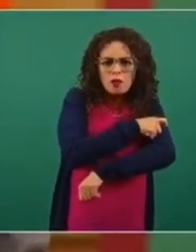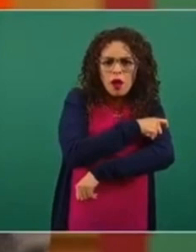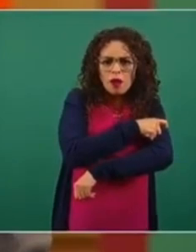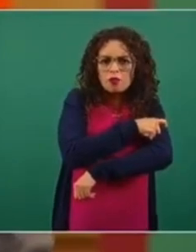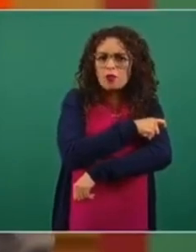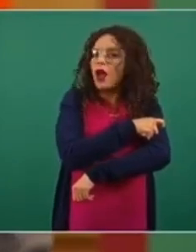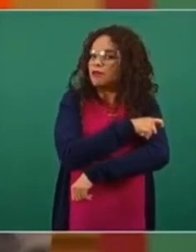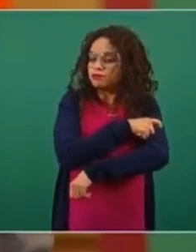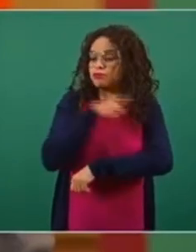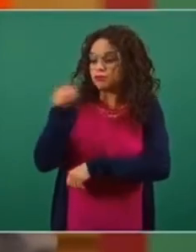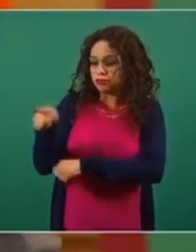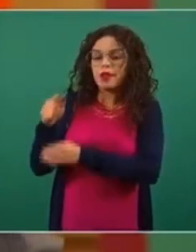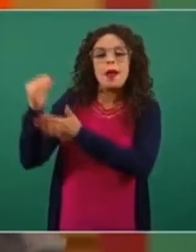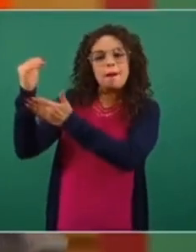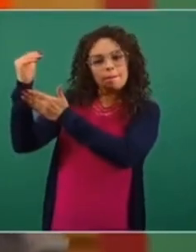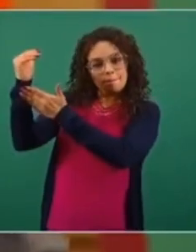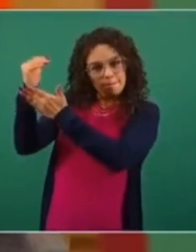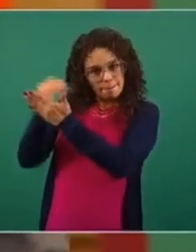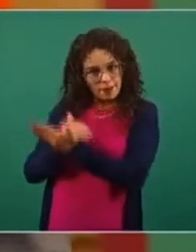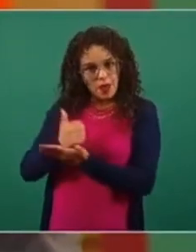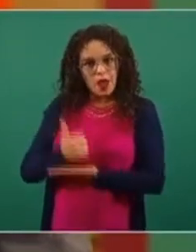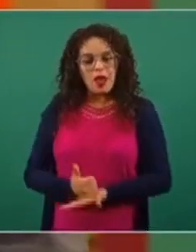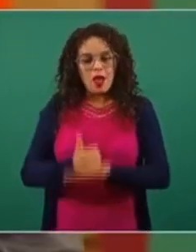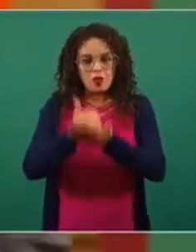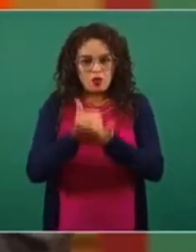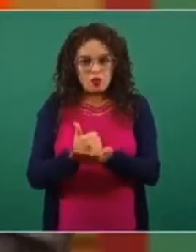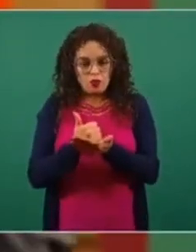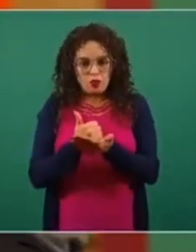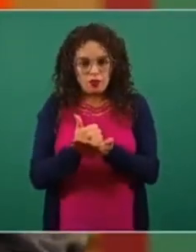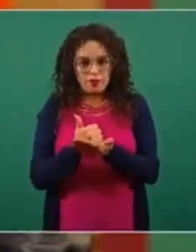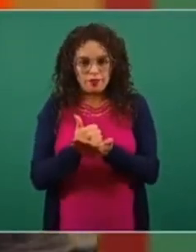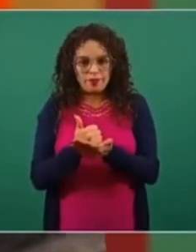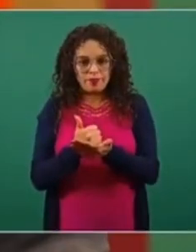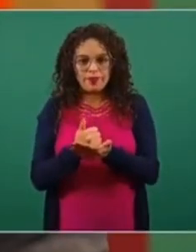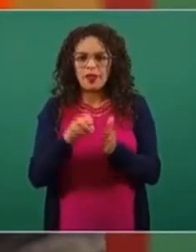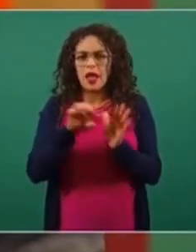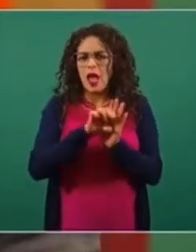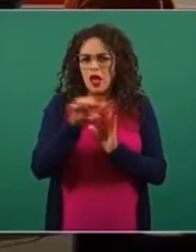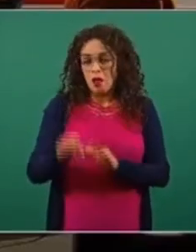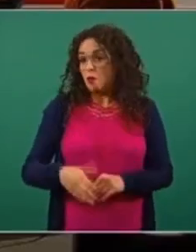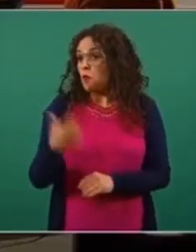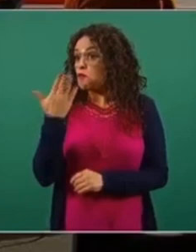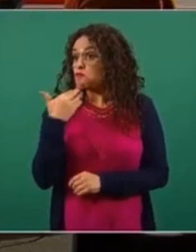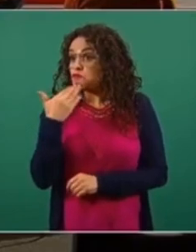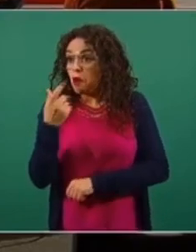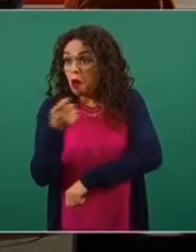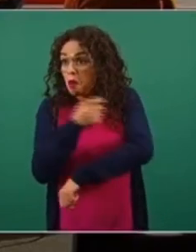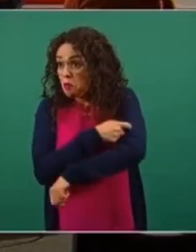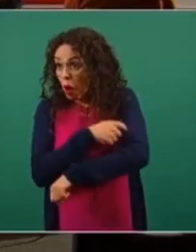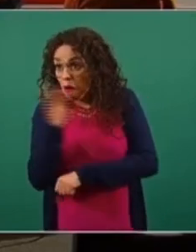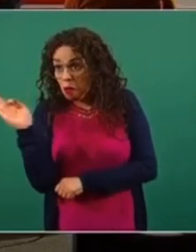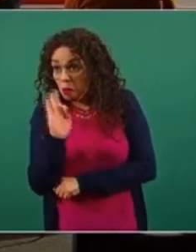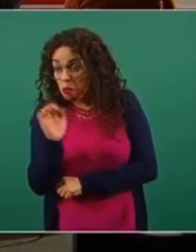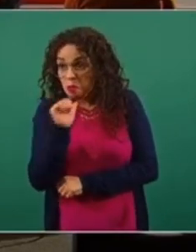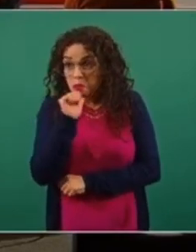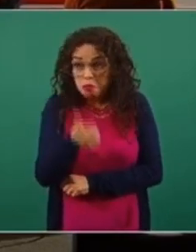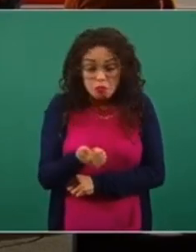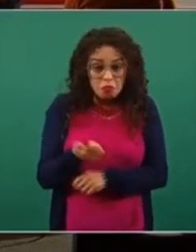reducción de porcentaje. Vamos a suponer que en ausencia de vacuna, en una sociedad